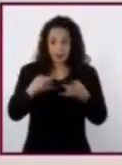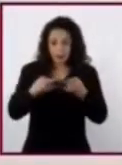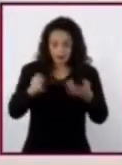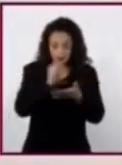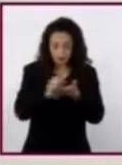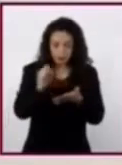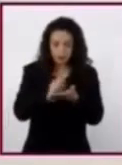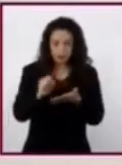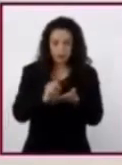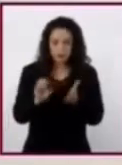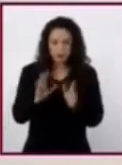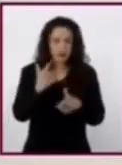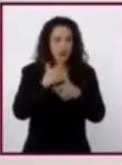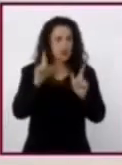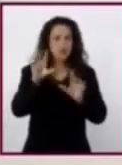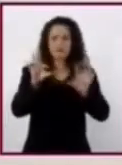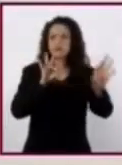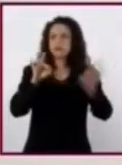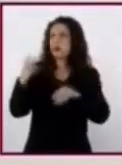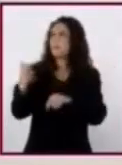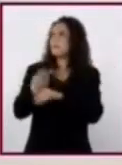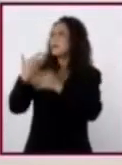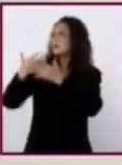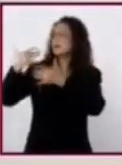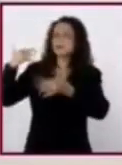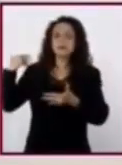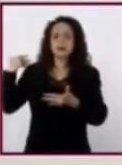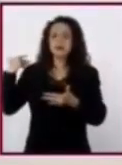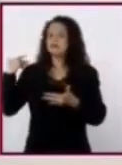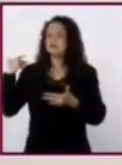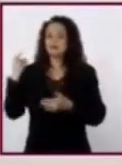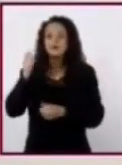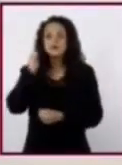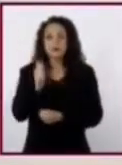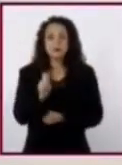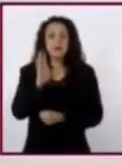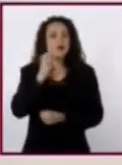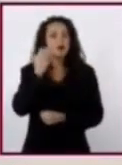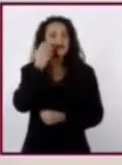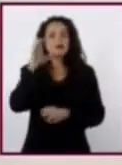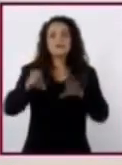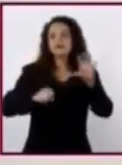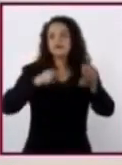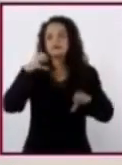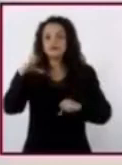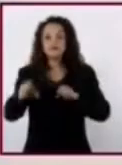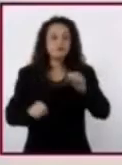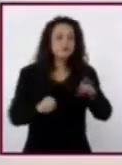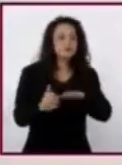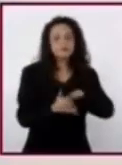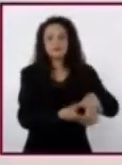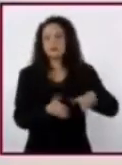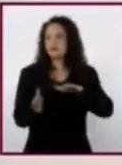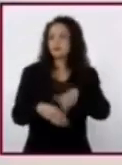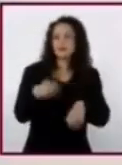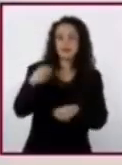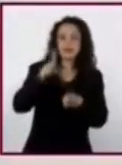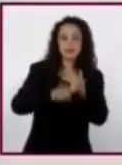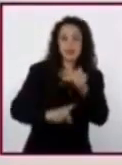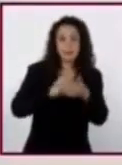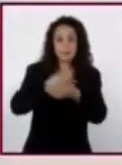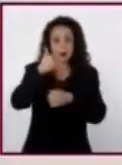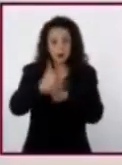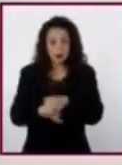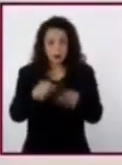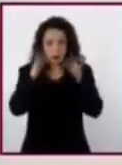al azar a través del pasado, como un trapero en busca de despojos, sino que parte con un proyecto preciso